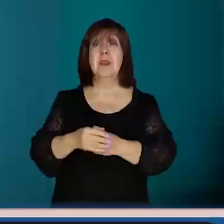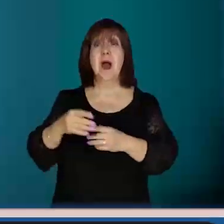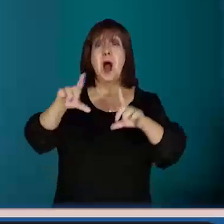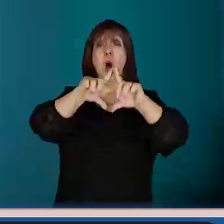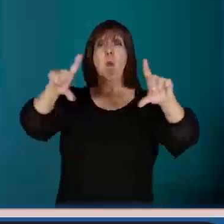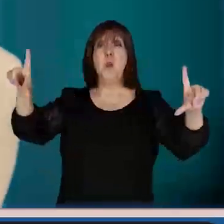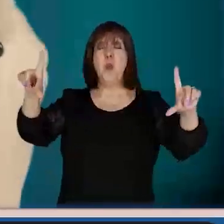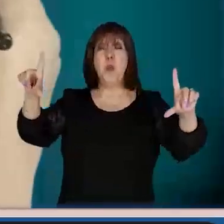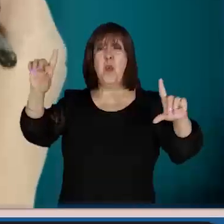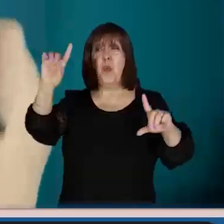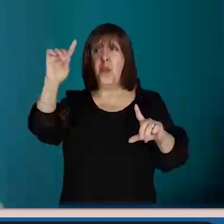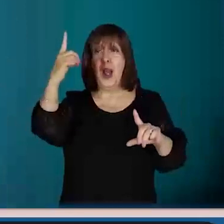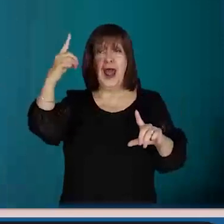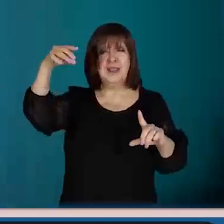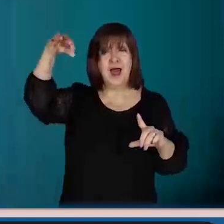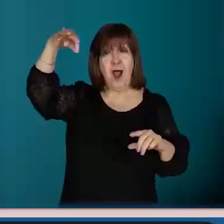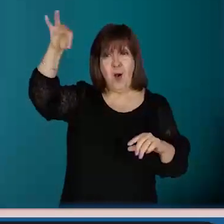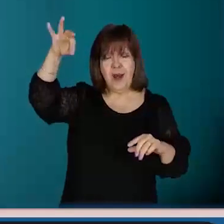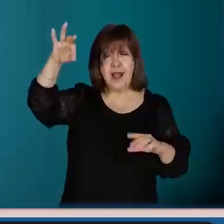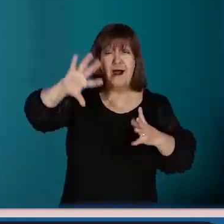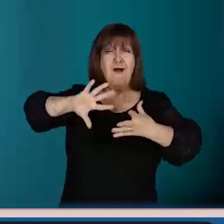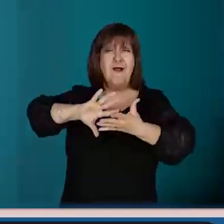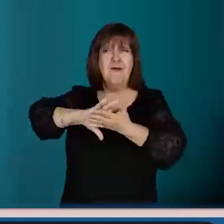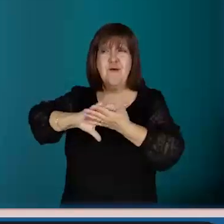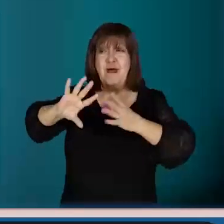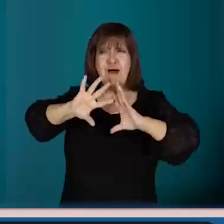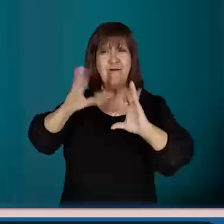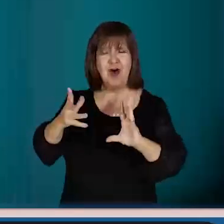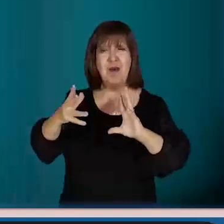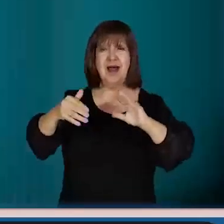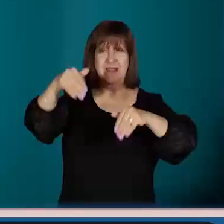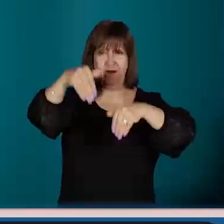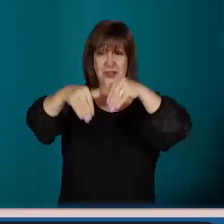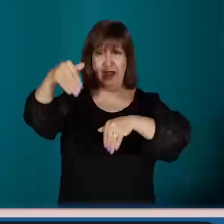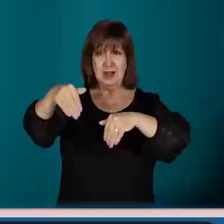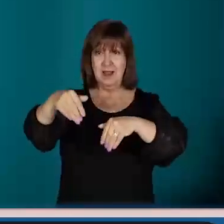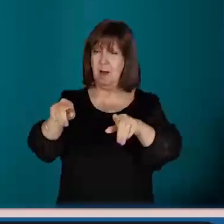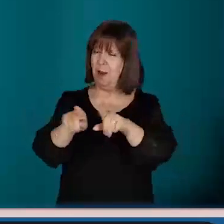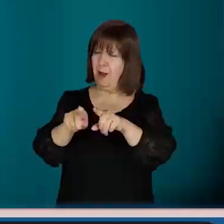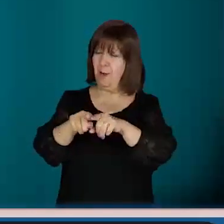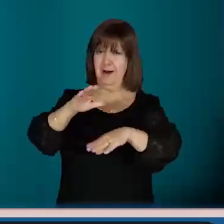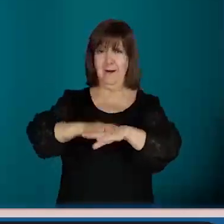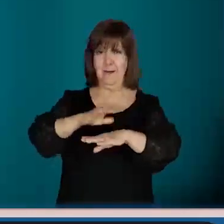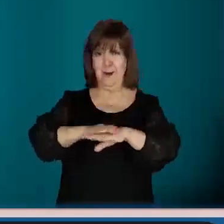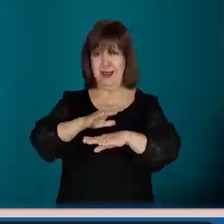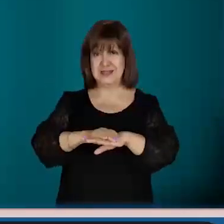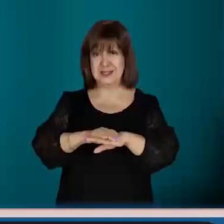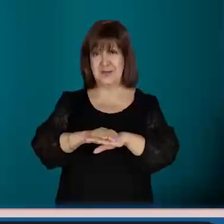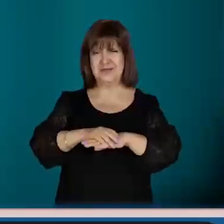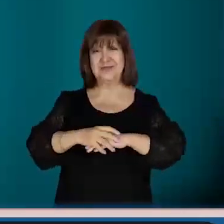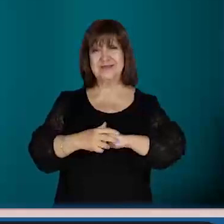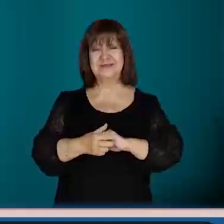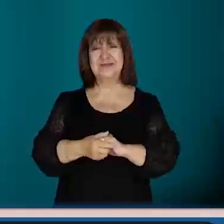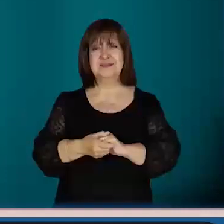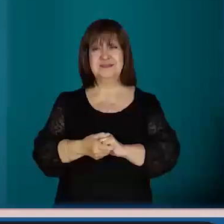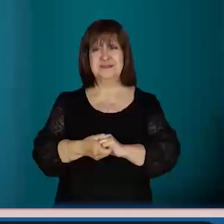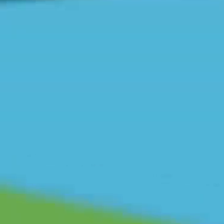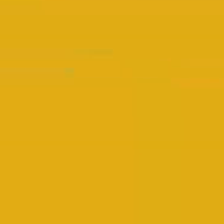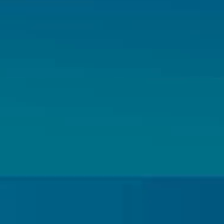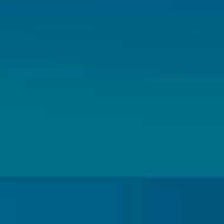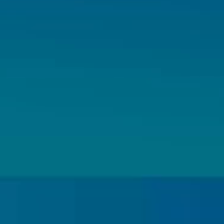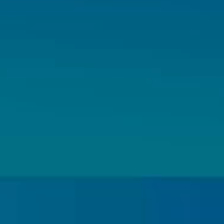Boleta única. Una nueva forma de votar. El mismo compromiso. Escudo de la provincia.